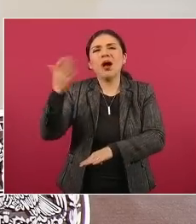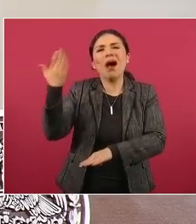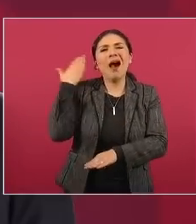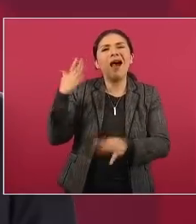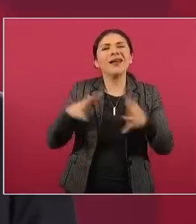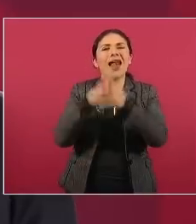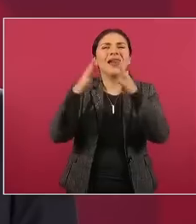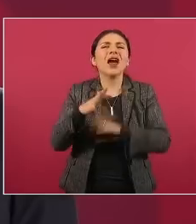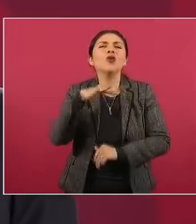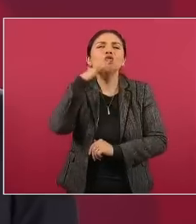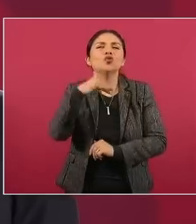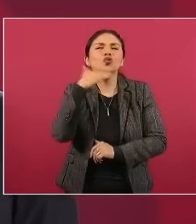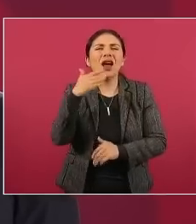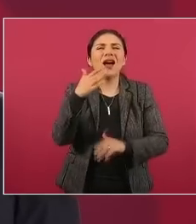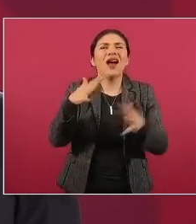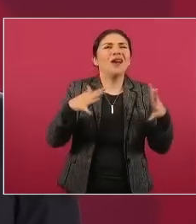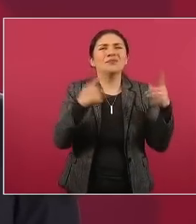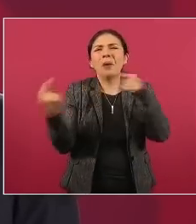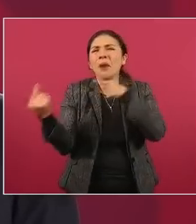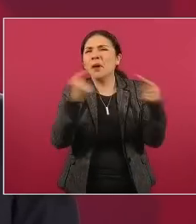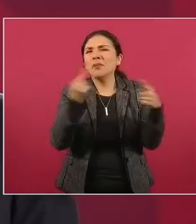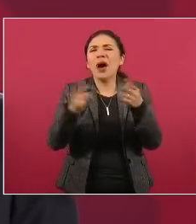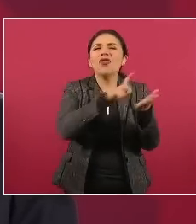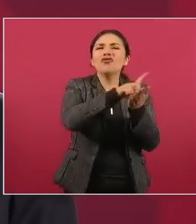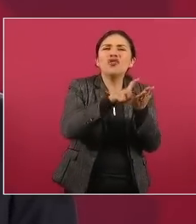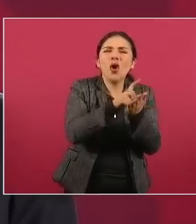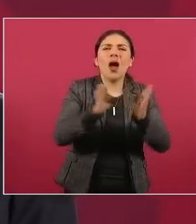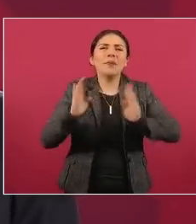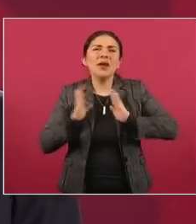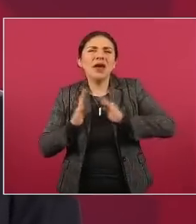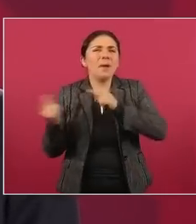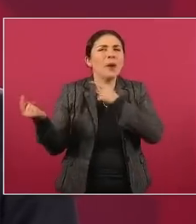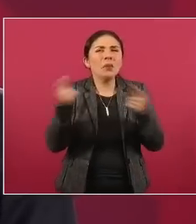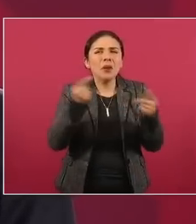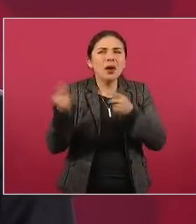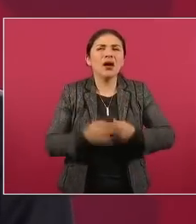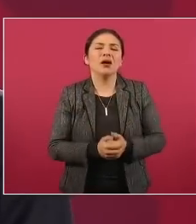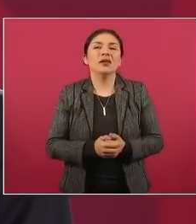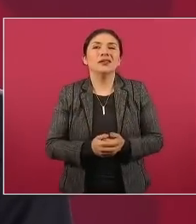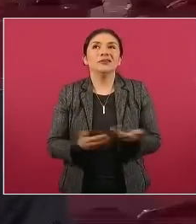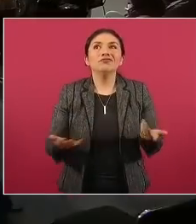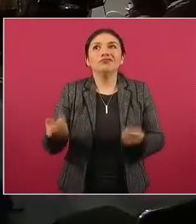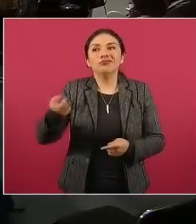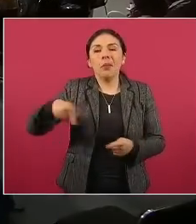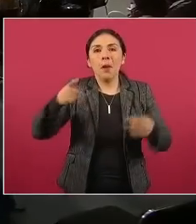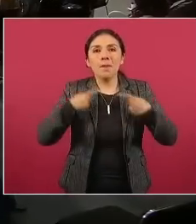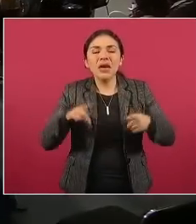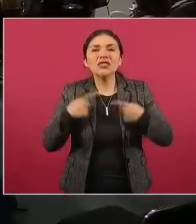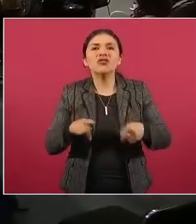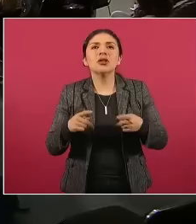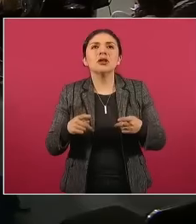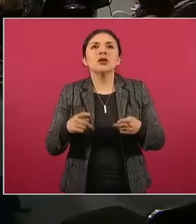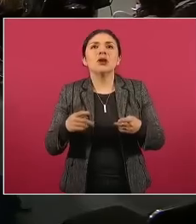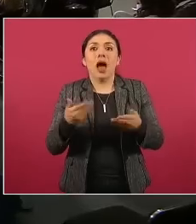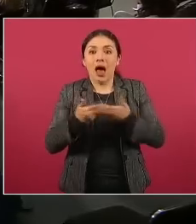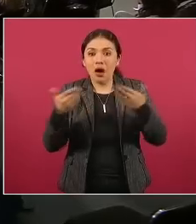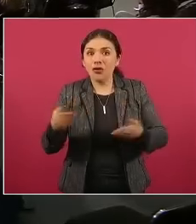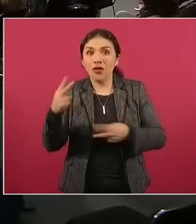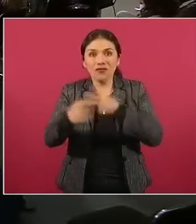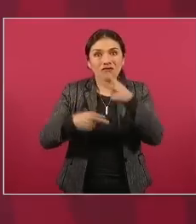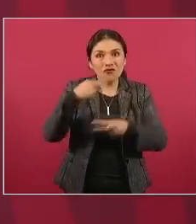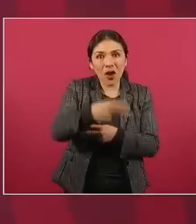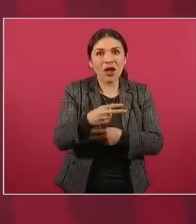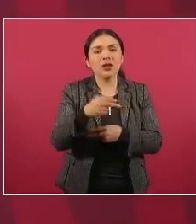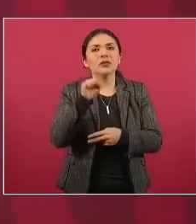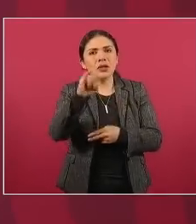brazo derecho del delincuente cienfuegos si si el que está relacionado con arcos a poco no